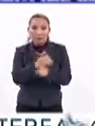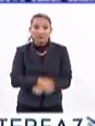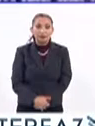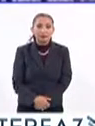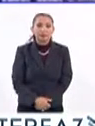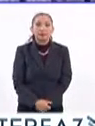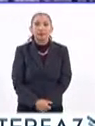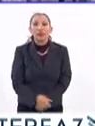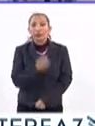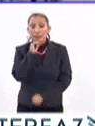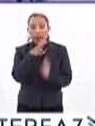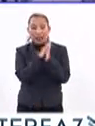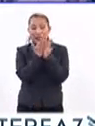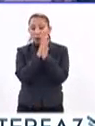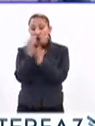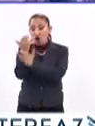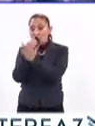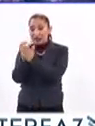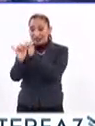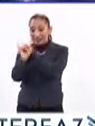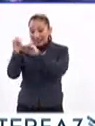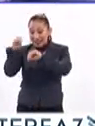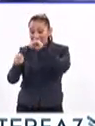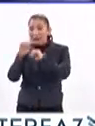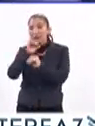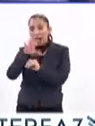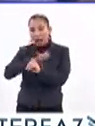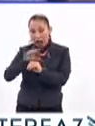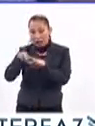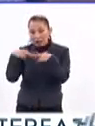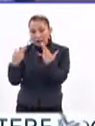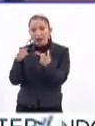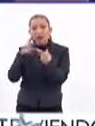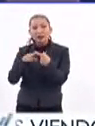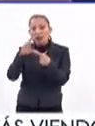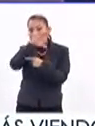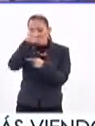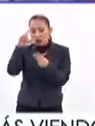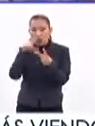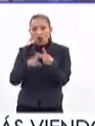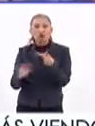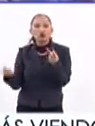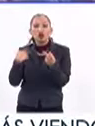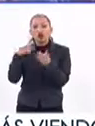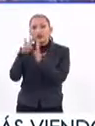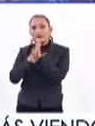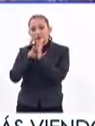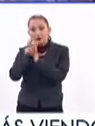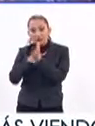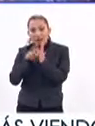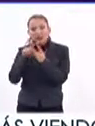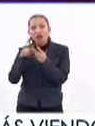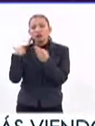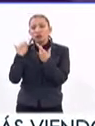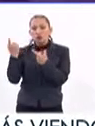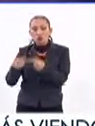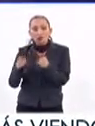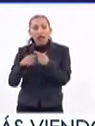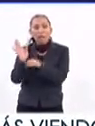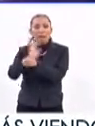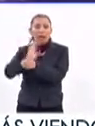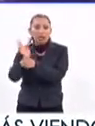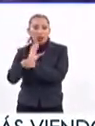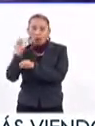Además de libros, la colección digital también incluye publicaciones, fotografías, videos de ballet, conciertos y